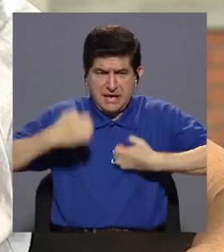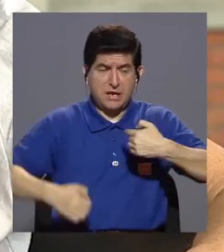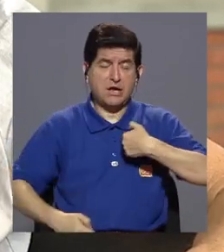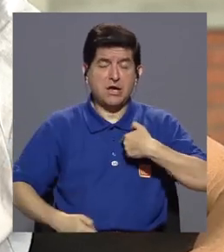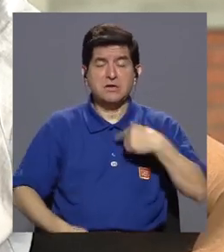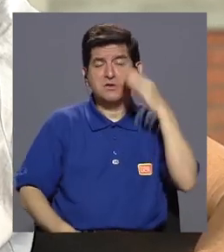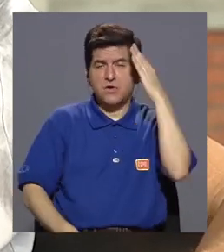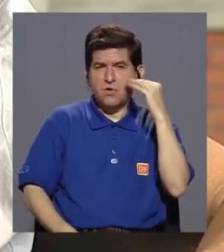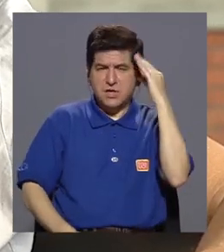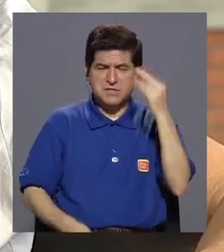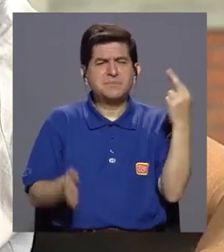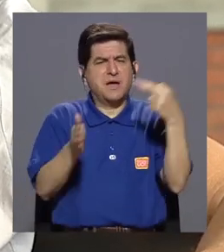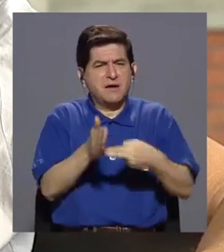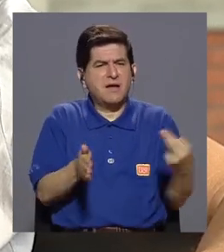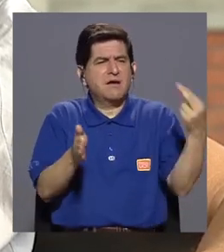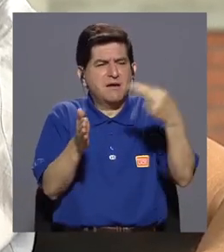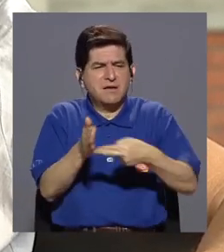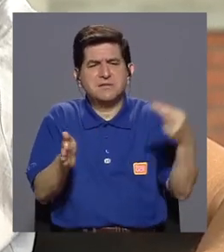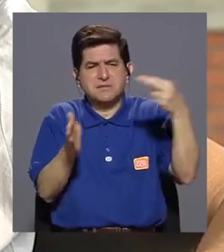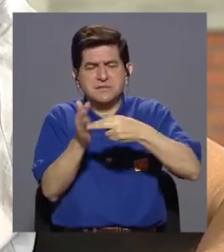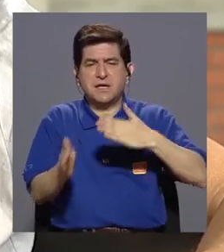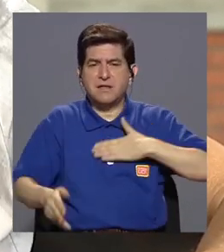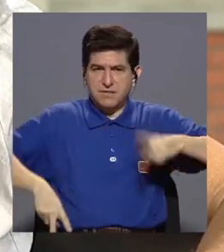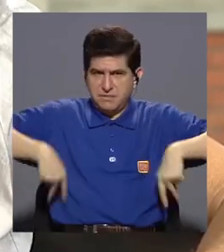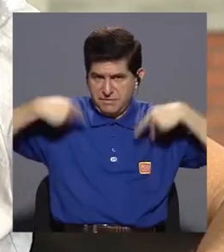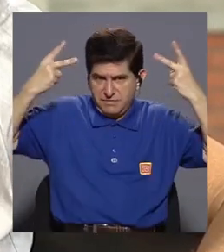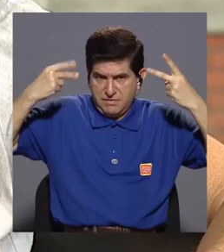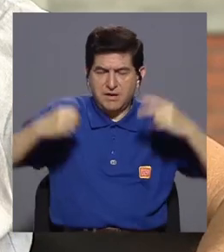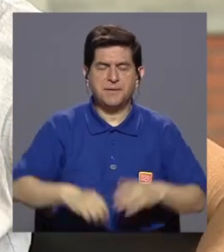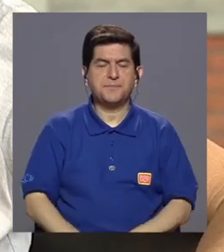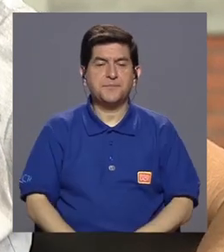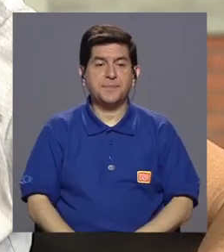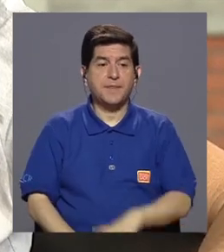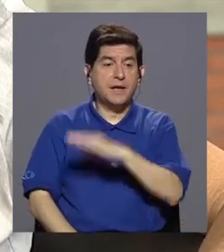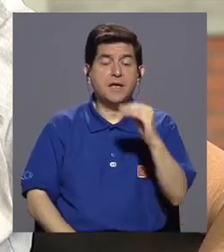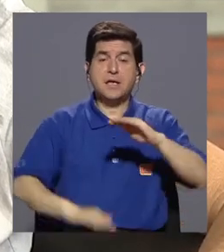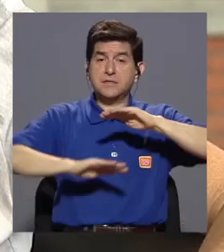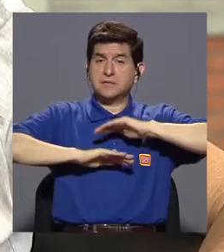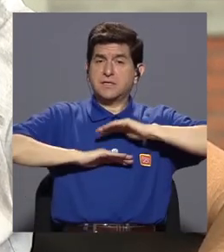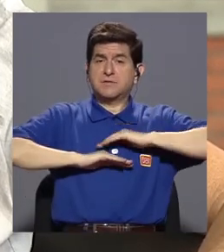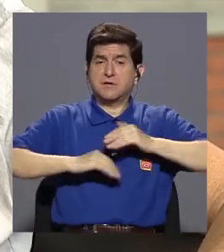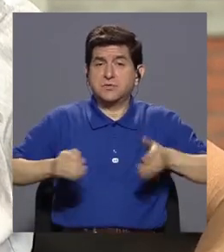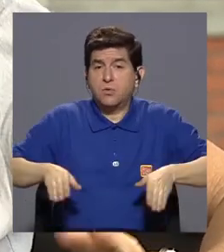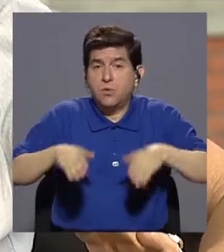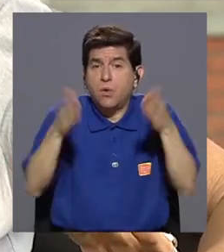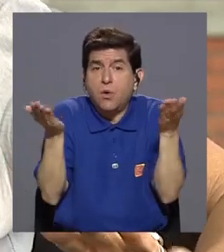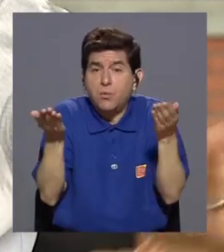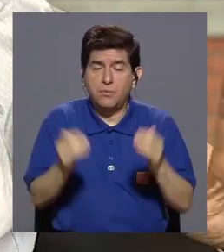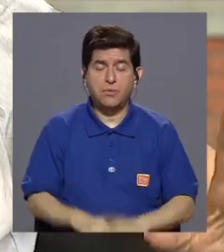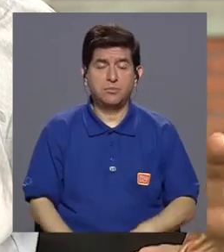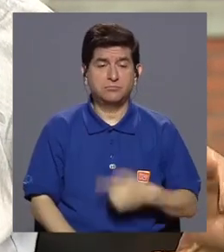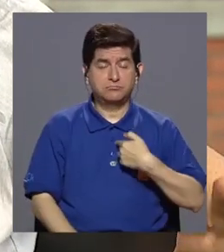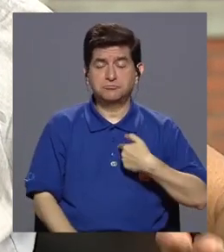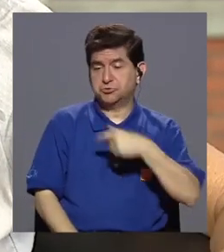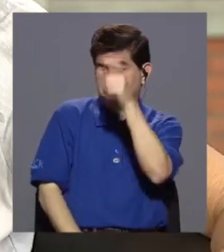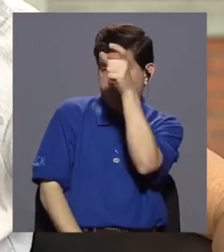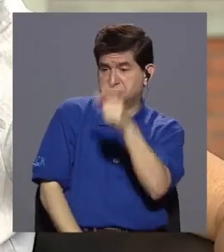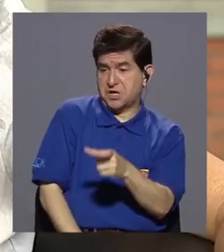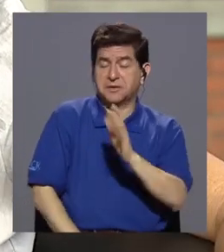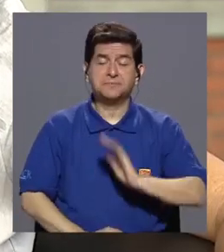he vivido repetidamente a lo largo de mi vida. Y me lleva a la plenitud en la medida que soy quien soy.